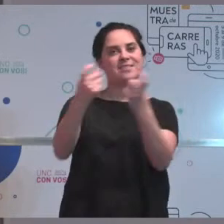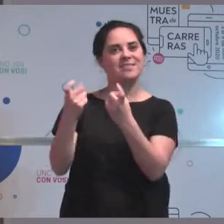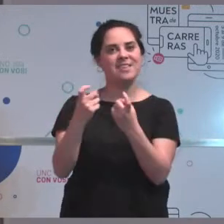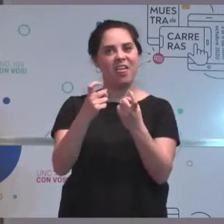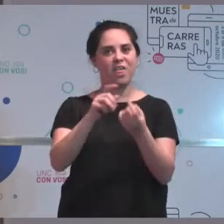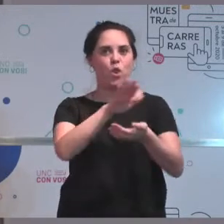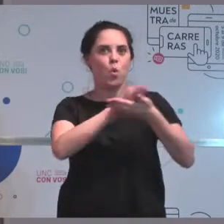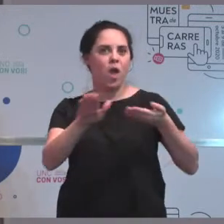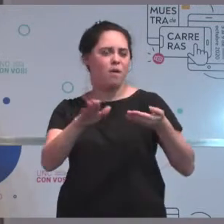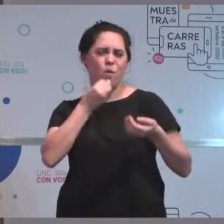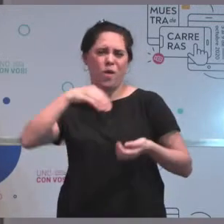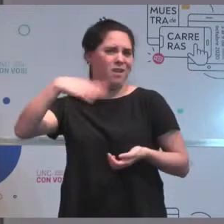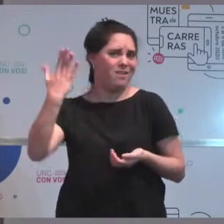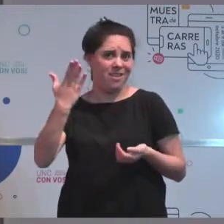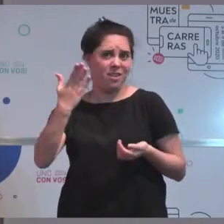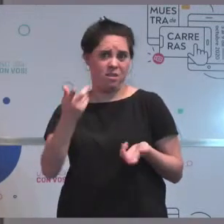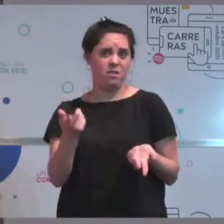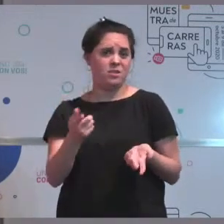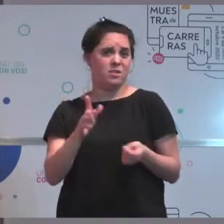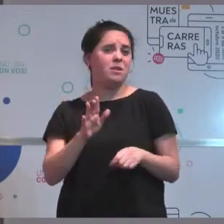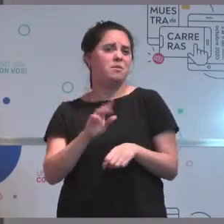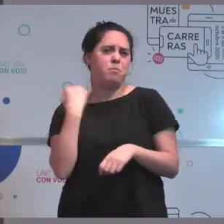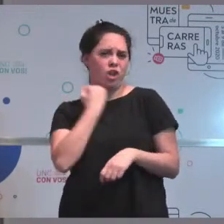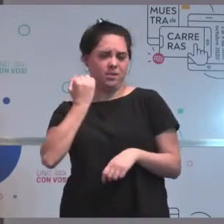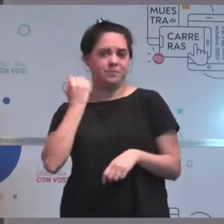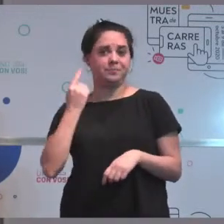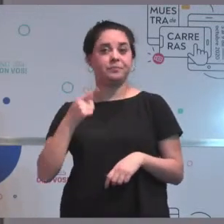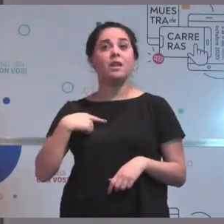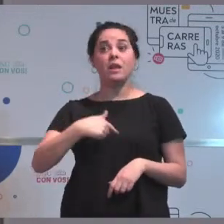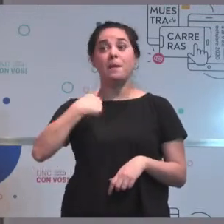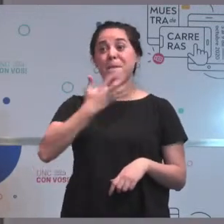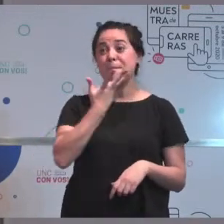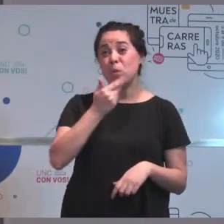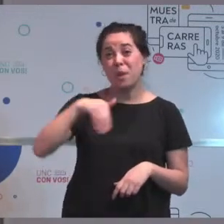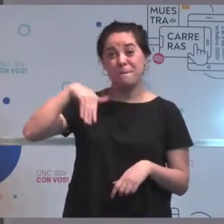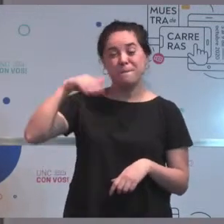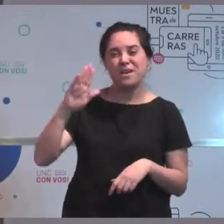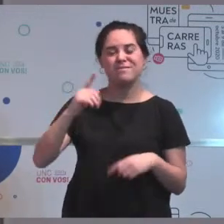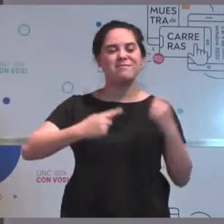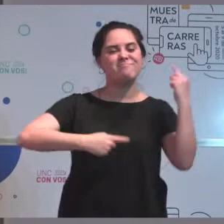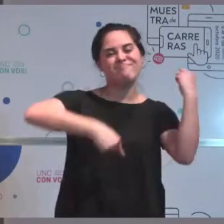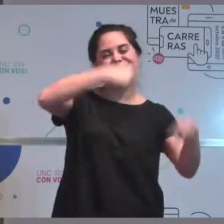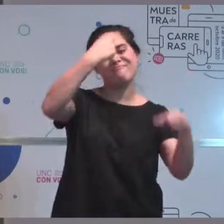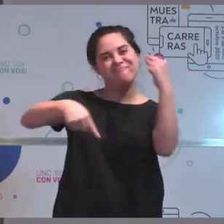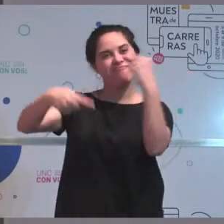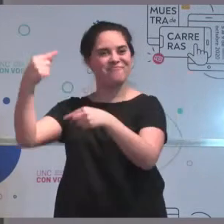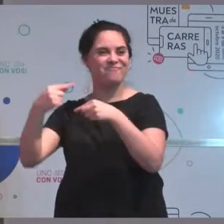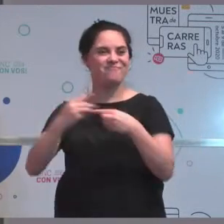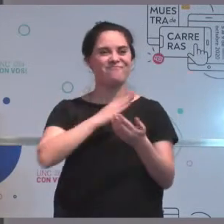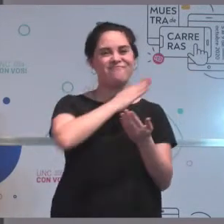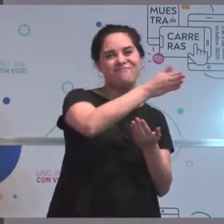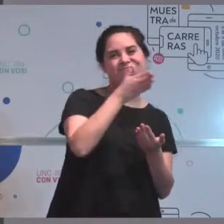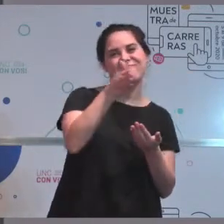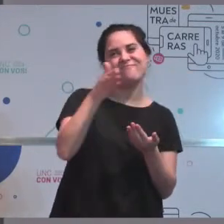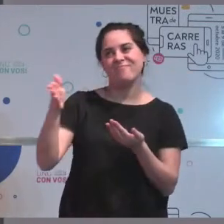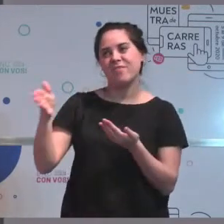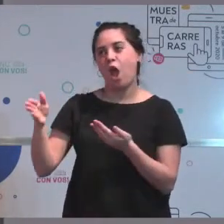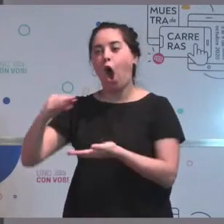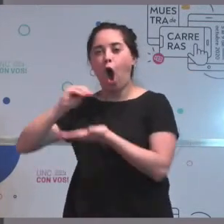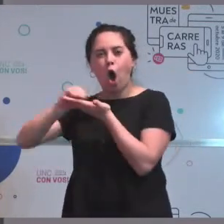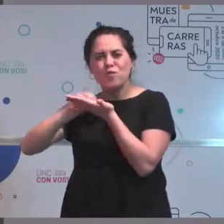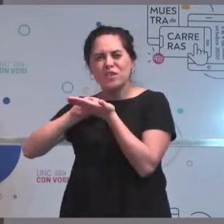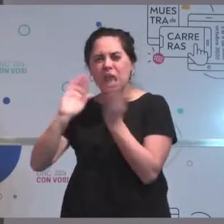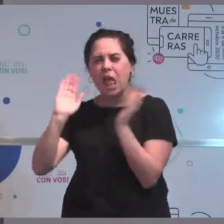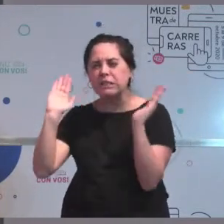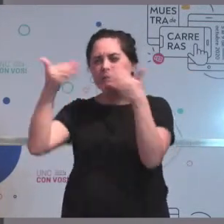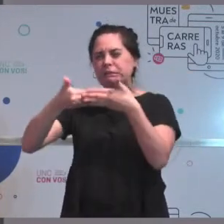en definitiva, sí, lo que más me gusta es poder variar, poder variar, poder no estar encerrado en una oficina todo el tiempo, viajar, estar en contacto con la